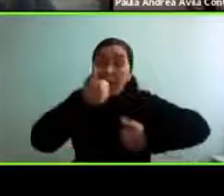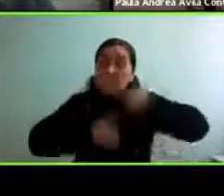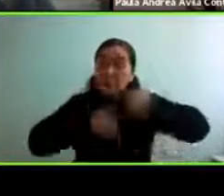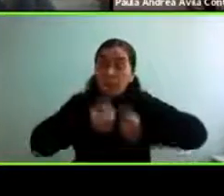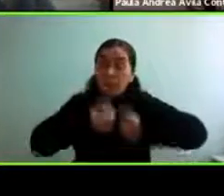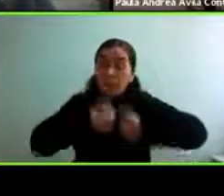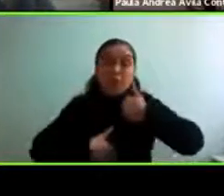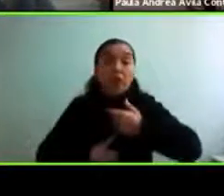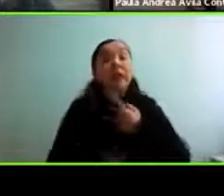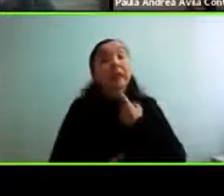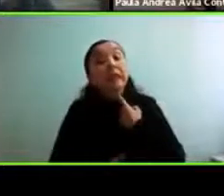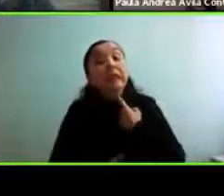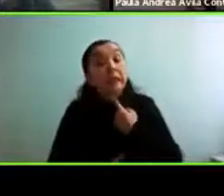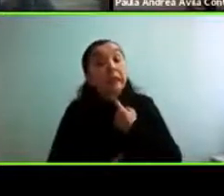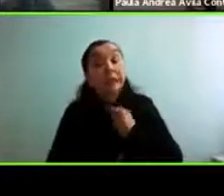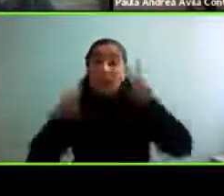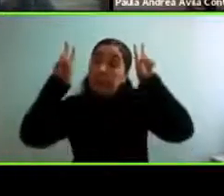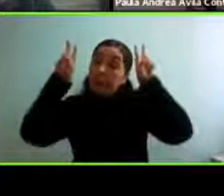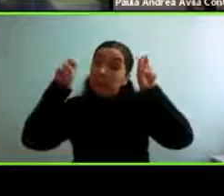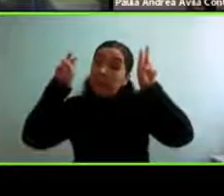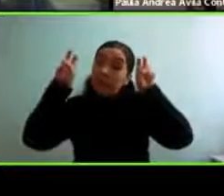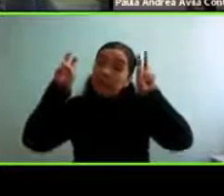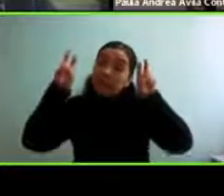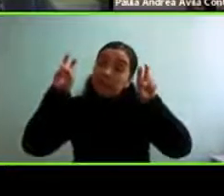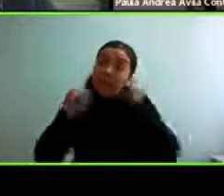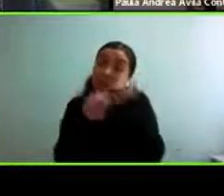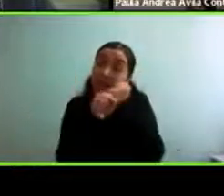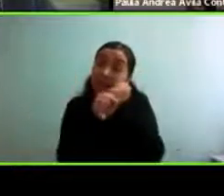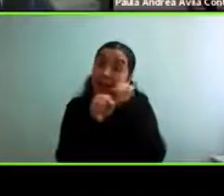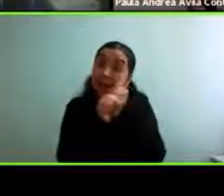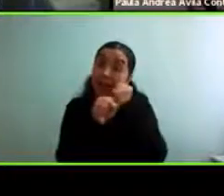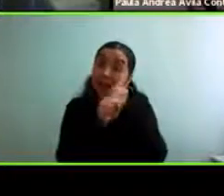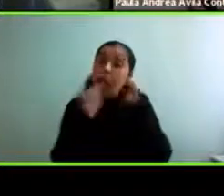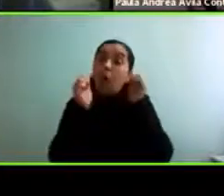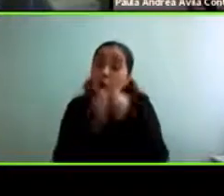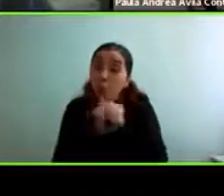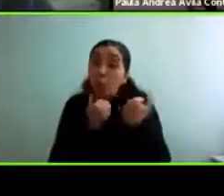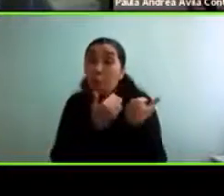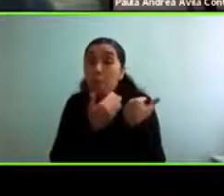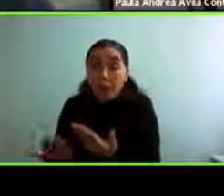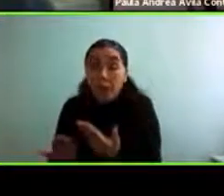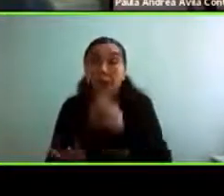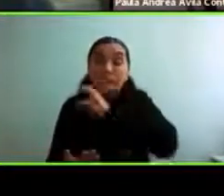interesando en el trabajo con, por y para las personas mayores.